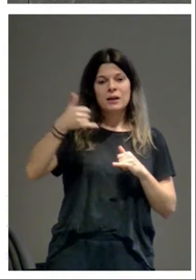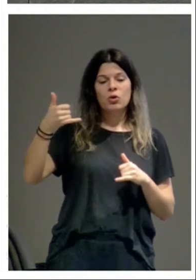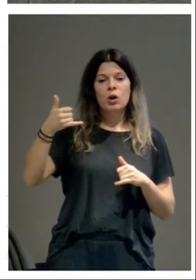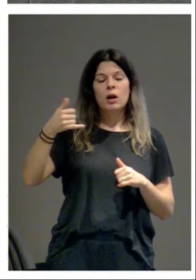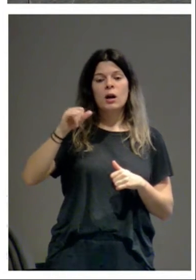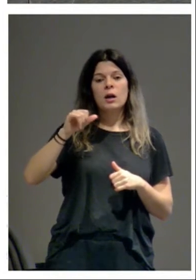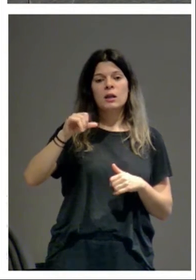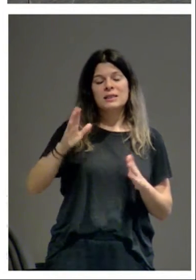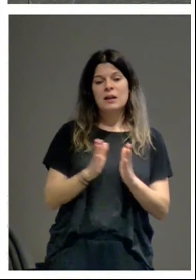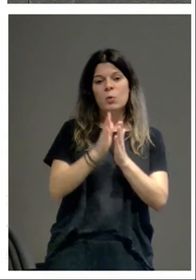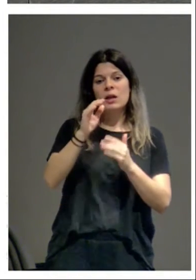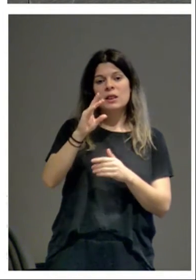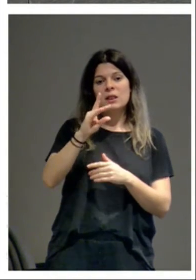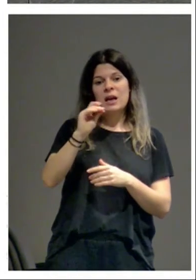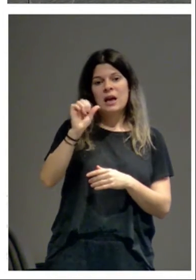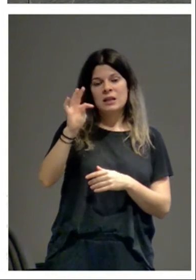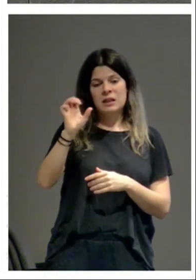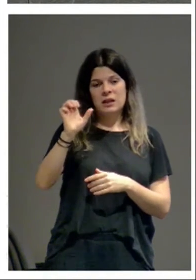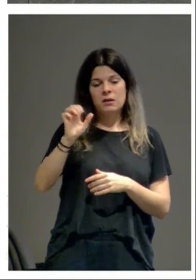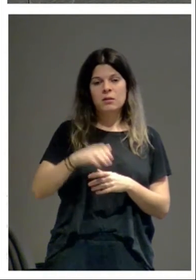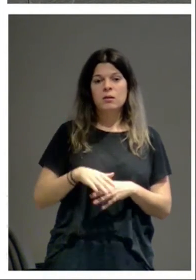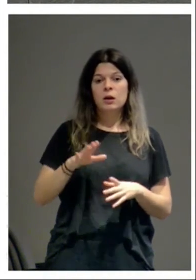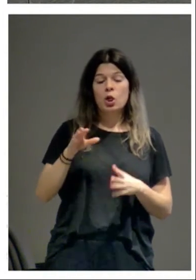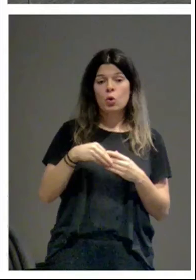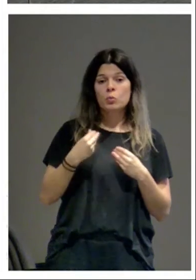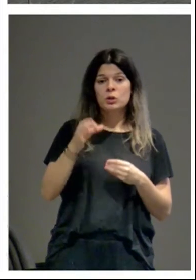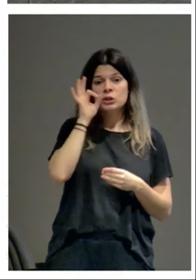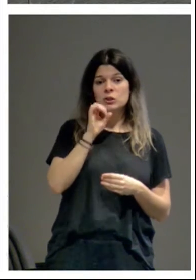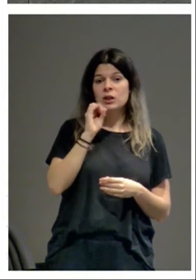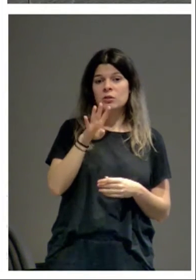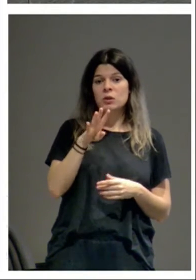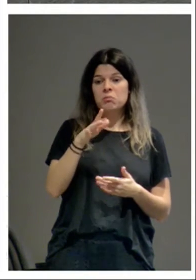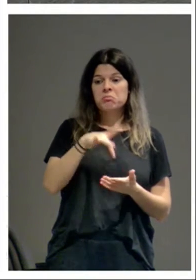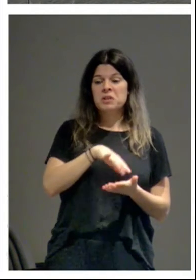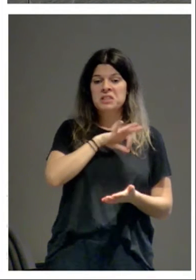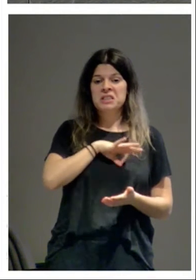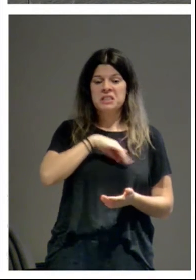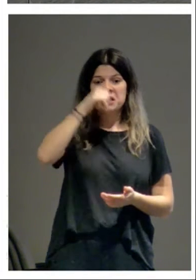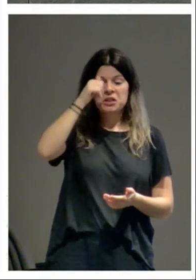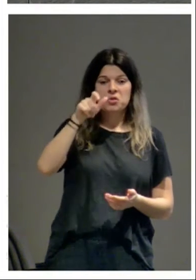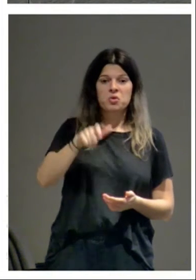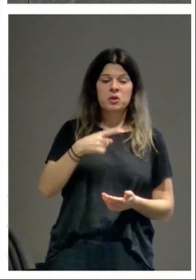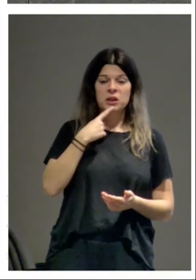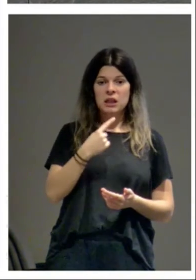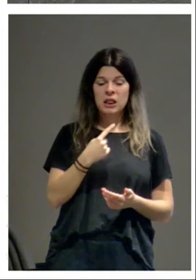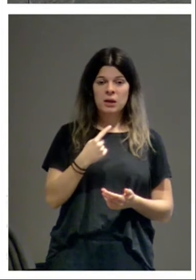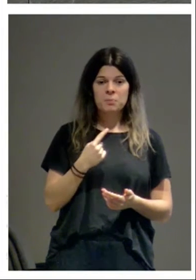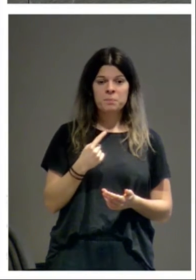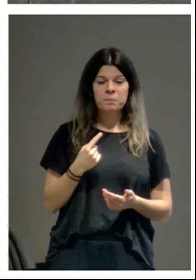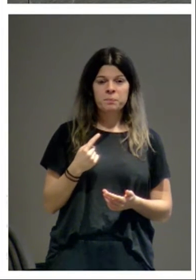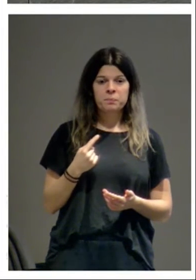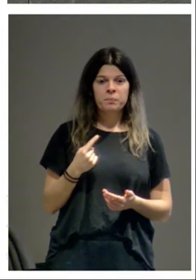y en un documento del siglo XIV resulta que un señor dice que